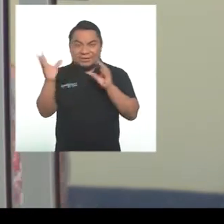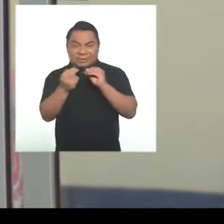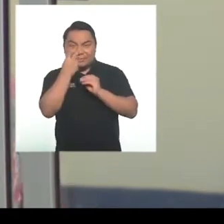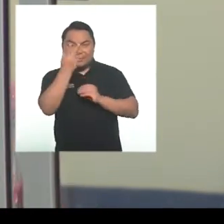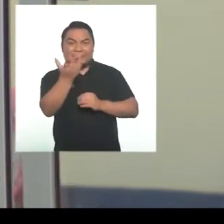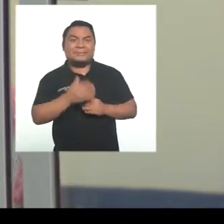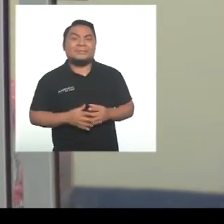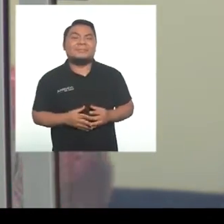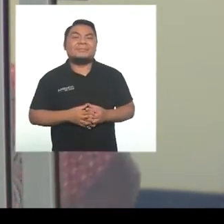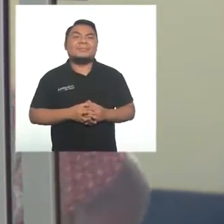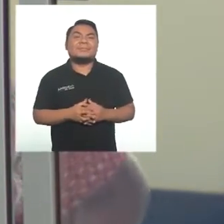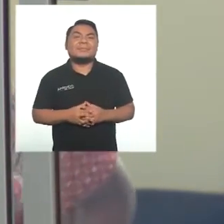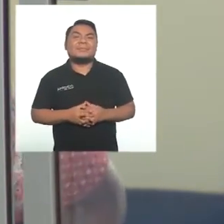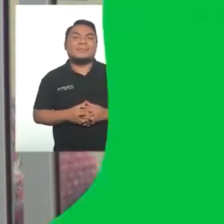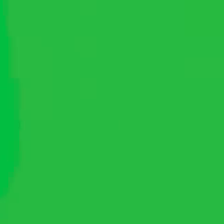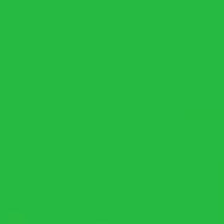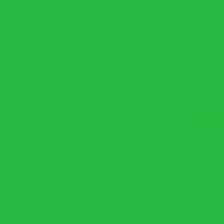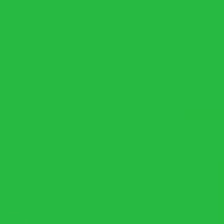Vamos a verla.